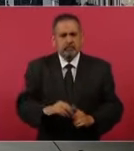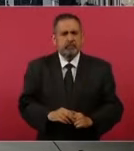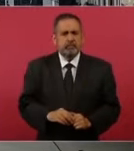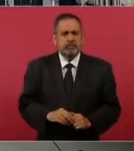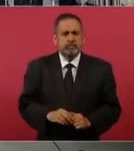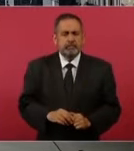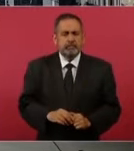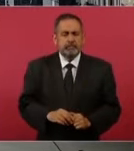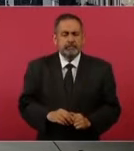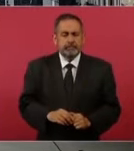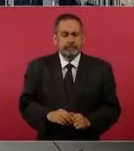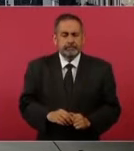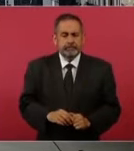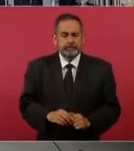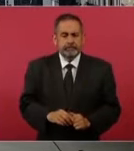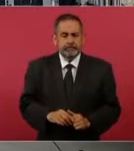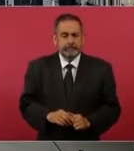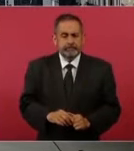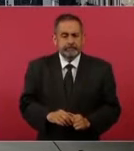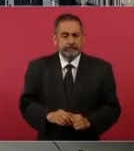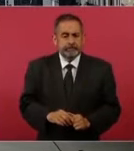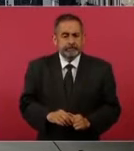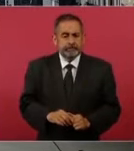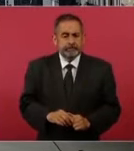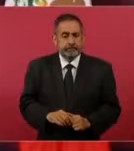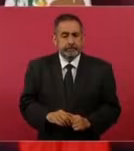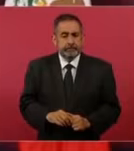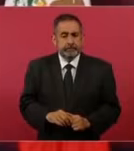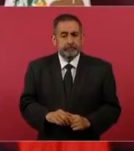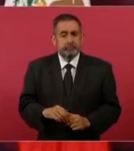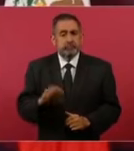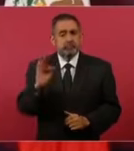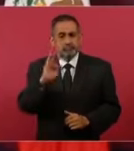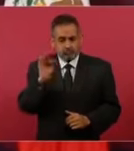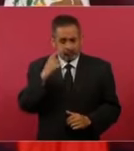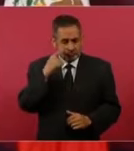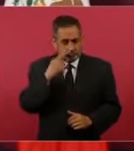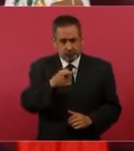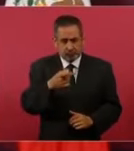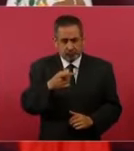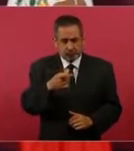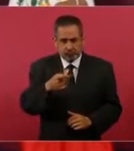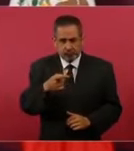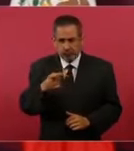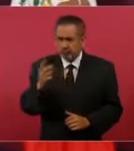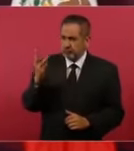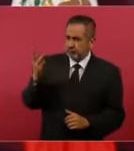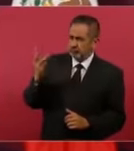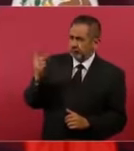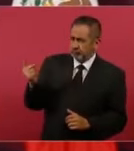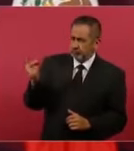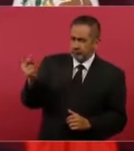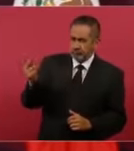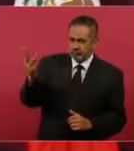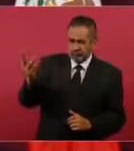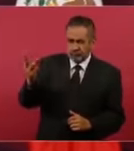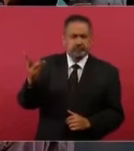Y si ellos dicen, lo hacemos porque hay tres funcionarios